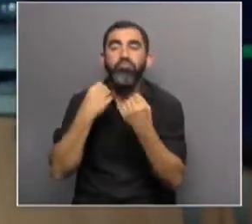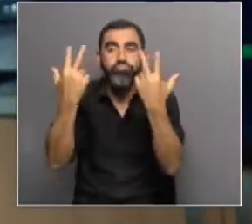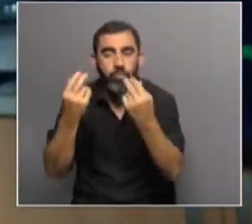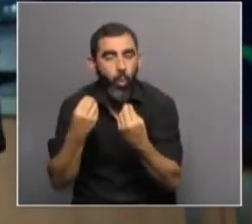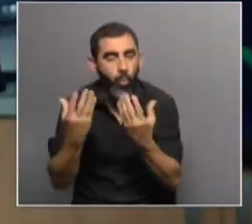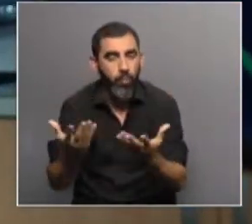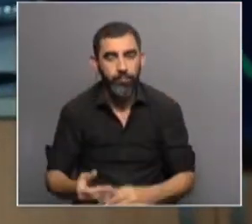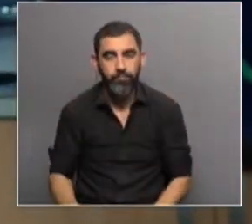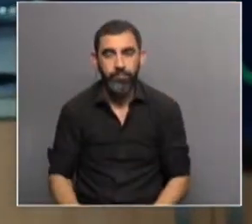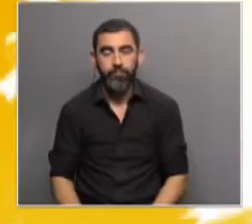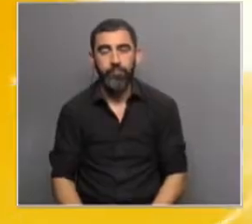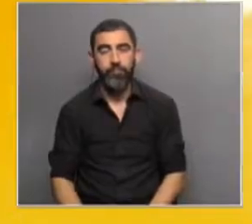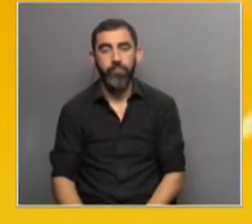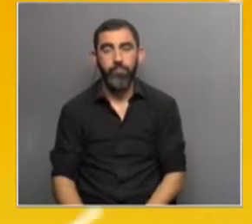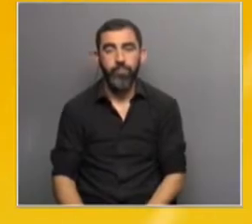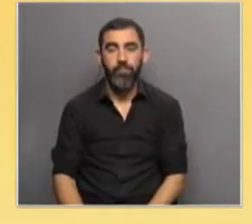variables.